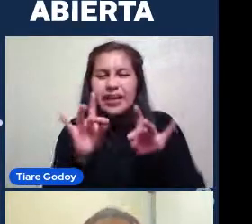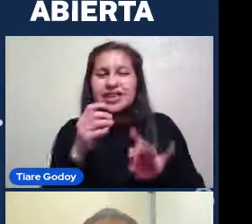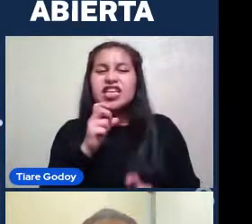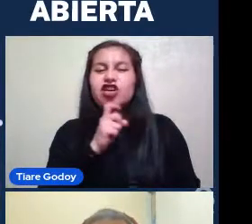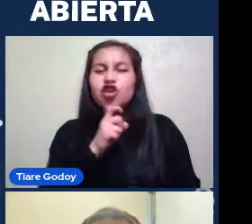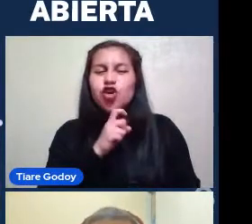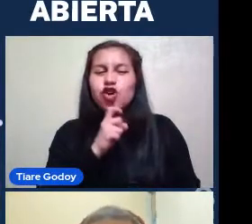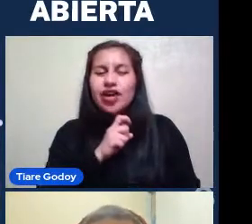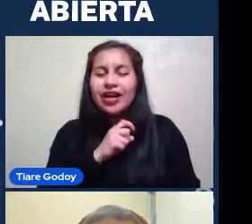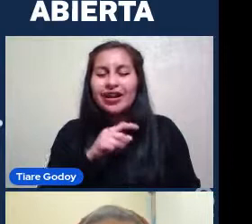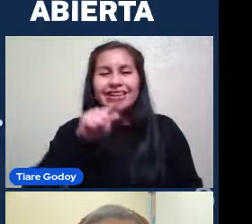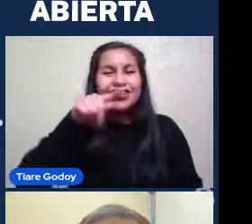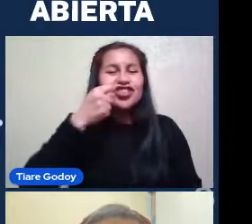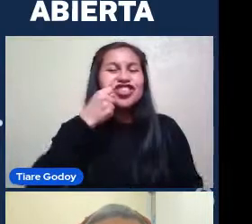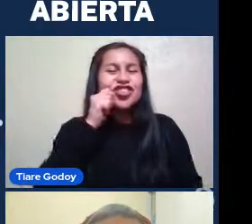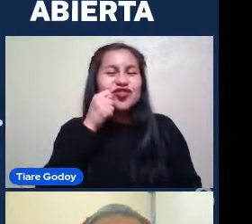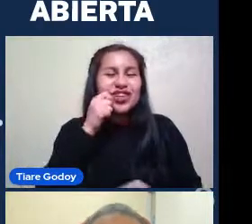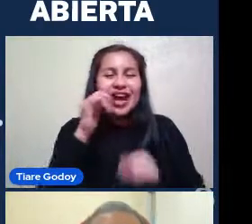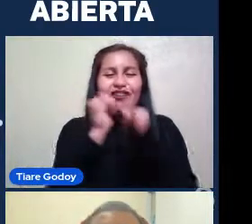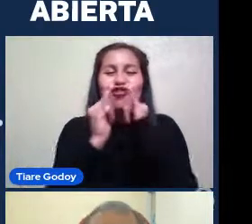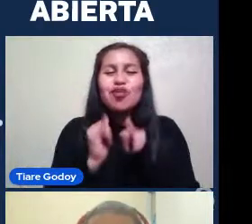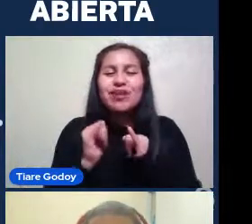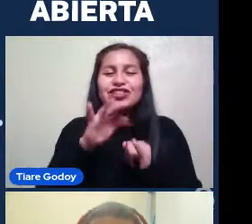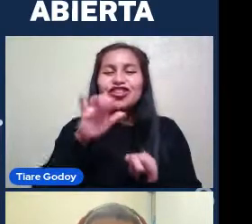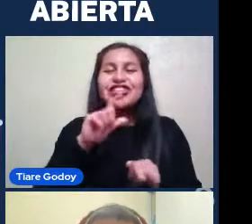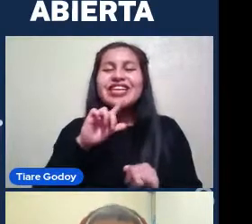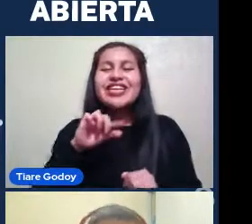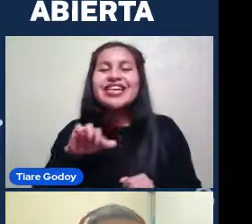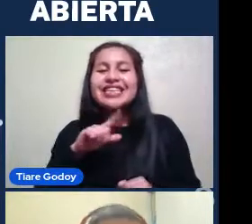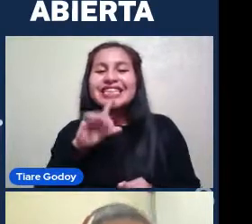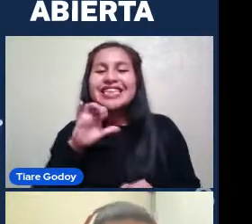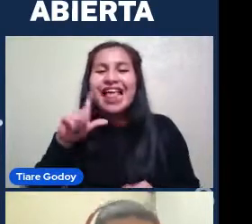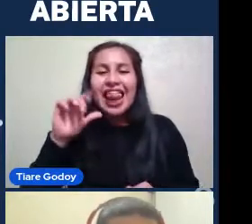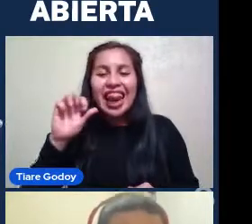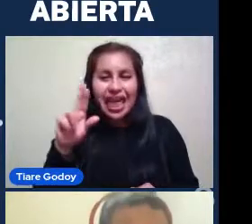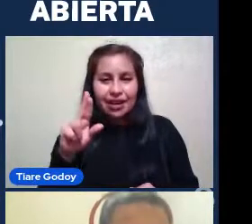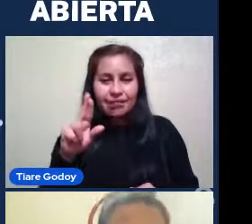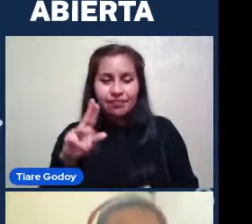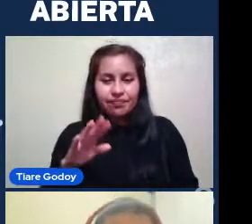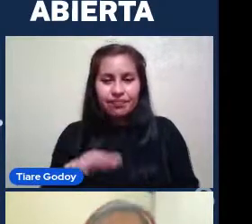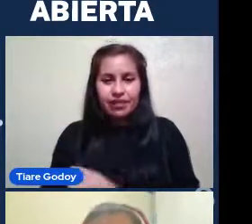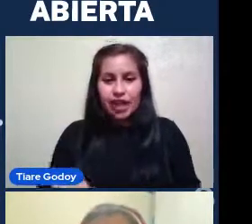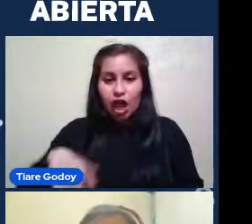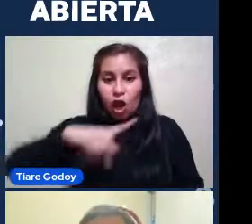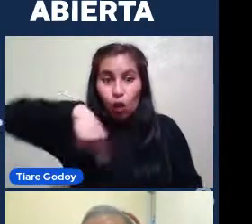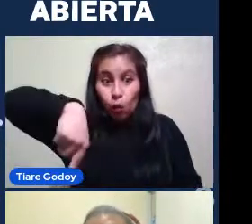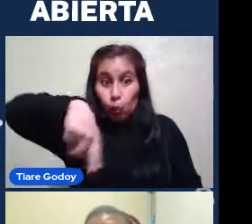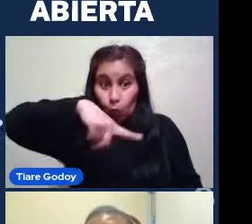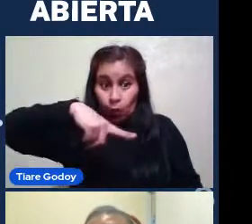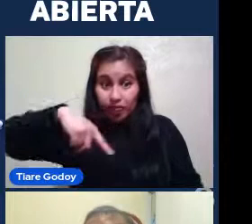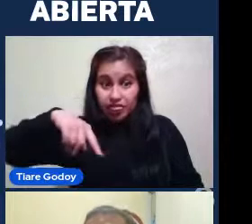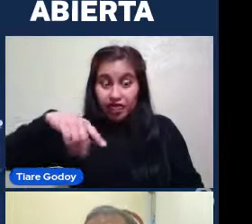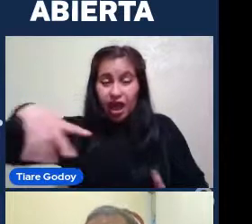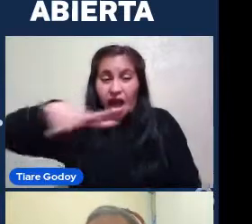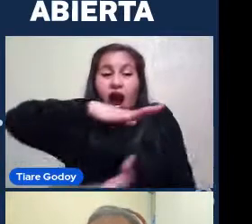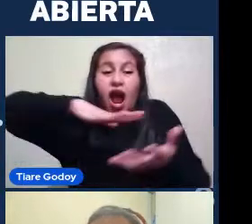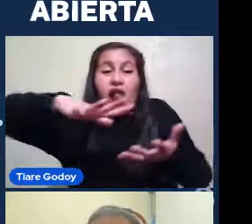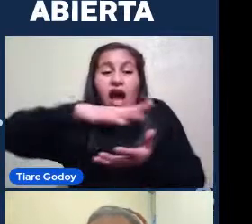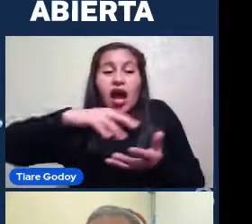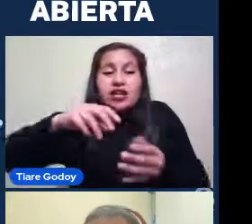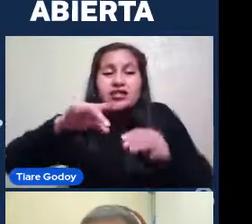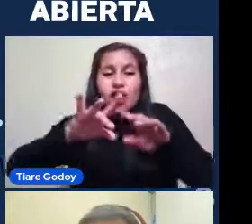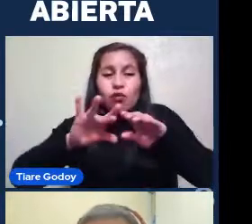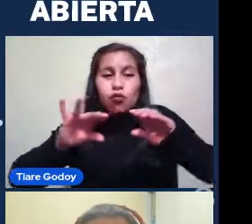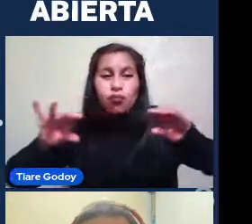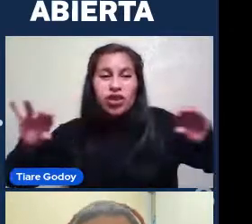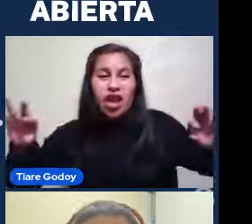Que esas son Zonas De formación Estelar Y nuestra propia Galaxia La Vía Láctea Y la galaxia Antrómeda Forman parte De este